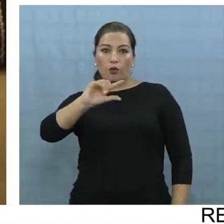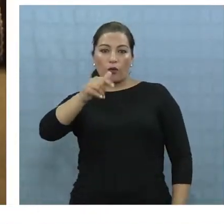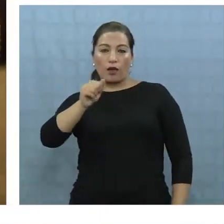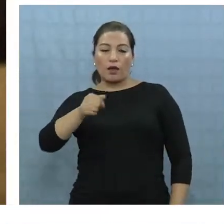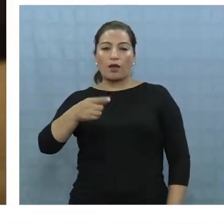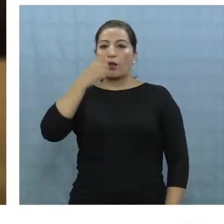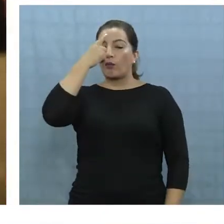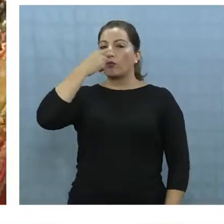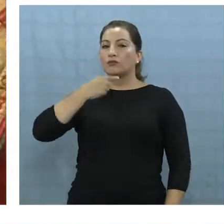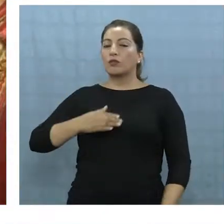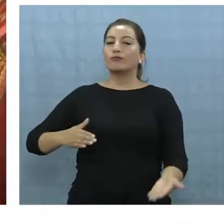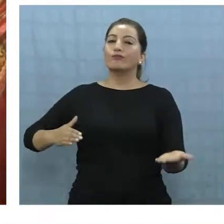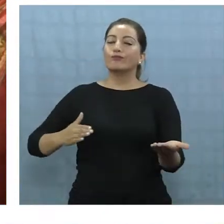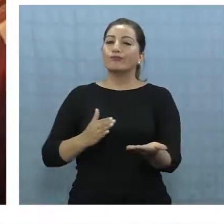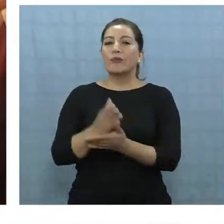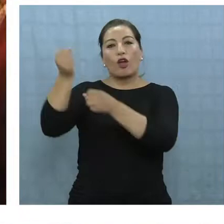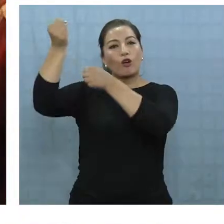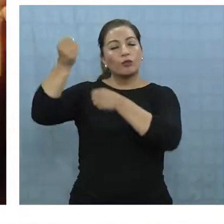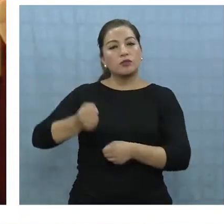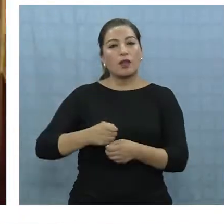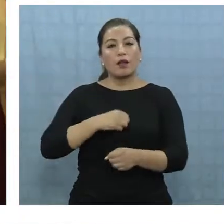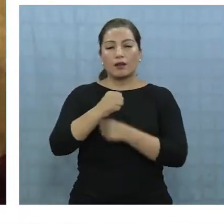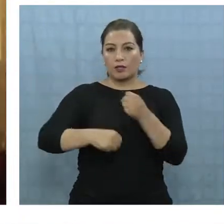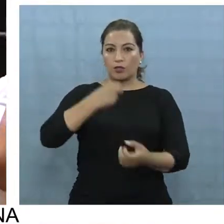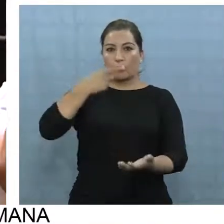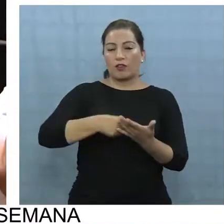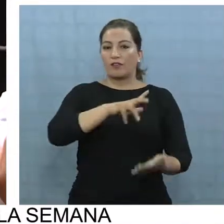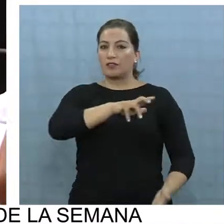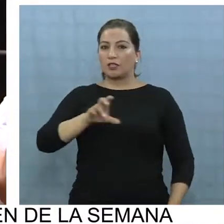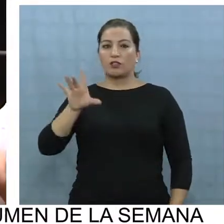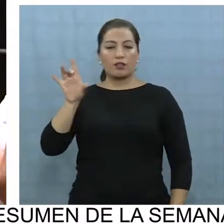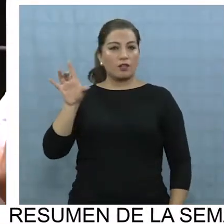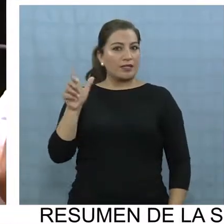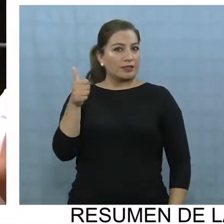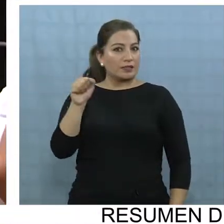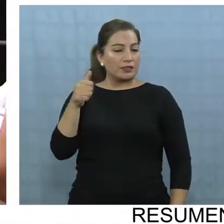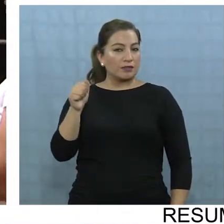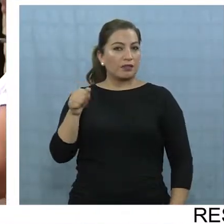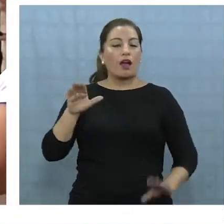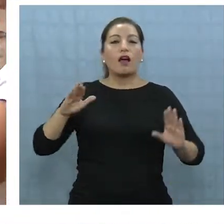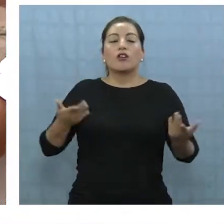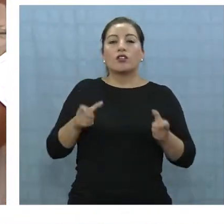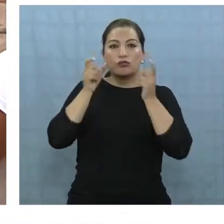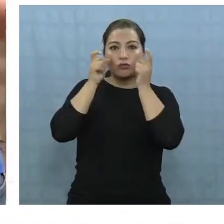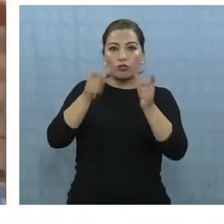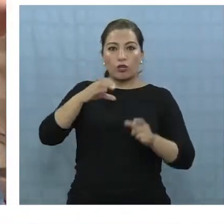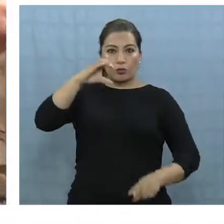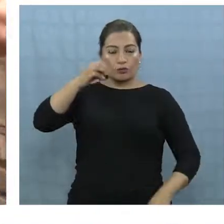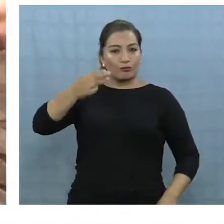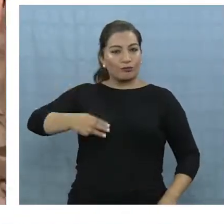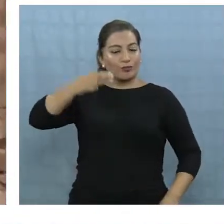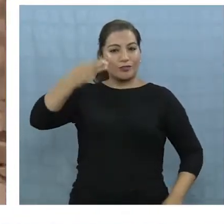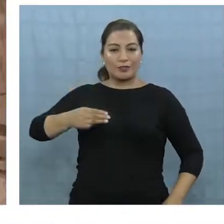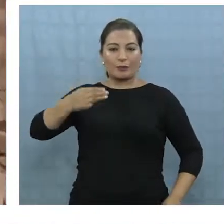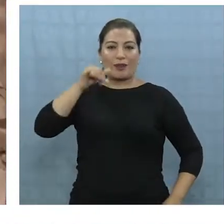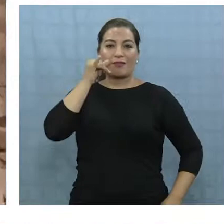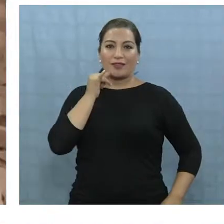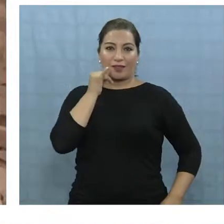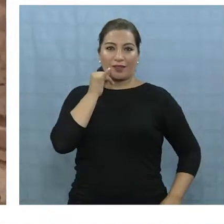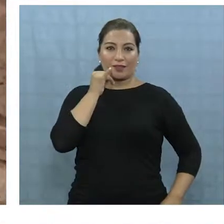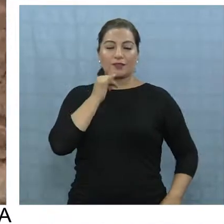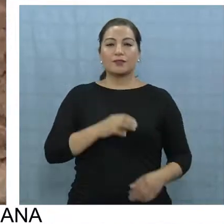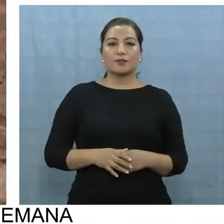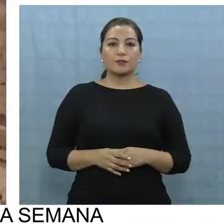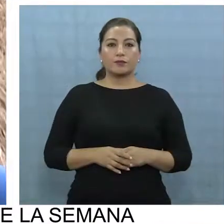fue fundado en el año 1960, actualmente es administrado por la Corporación Municipal de Desarrollo Social de